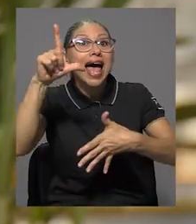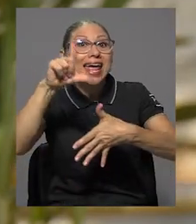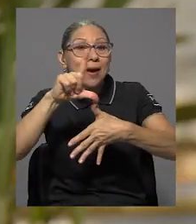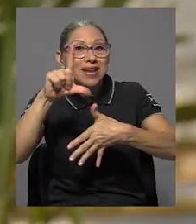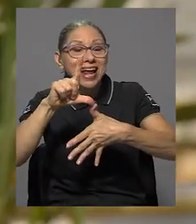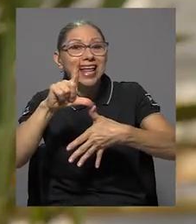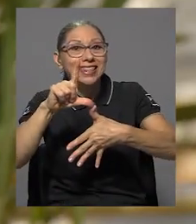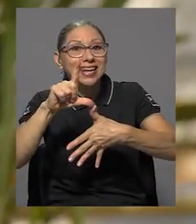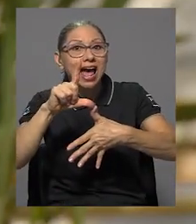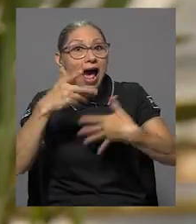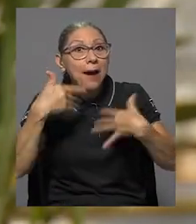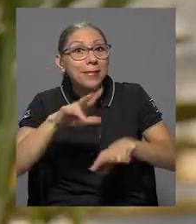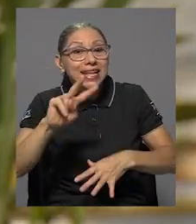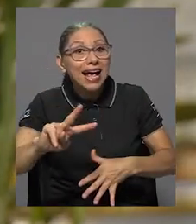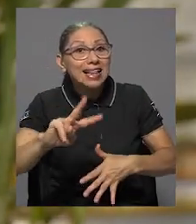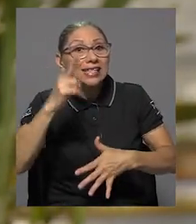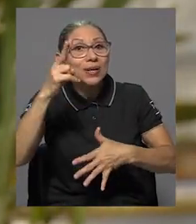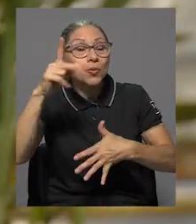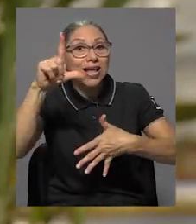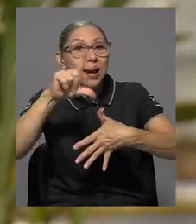apenas la segunda en América Latina.